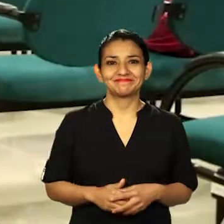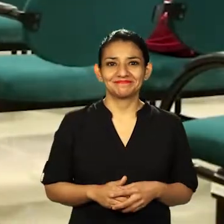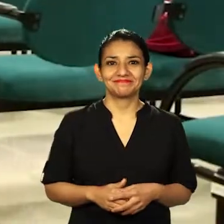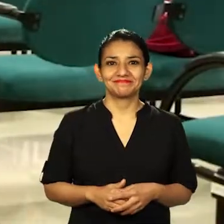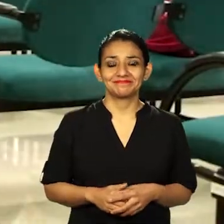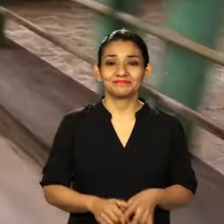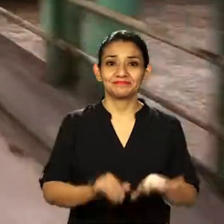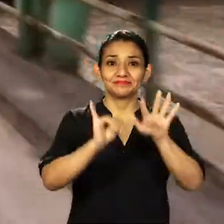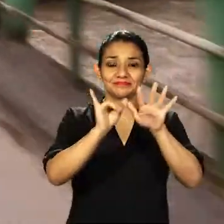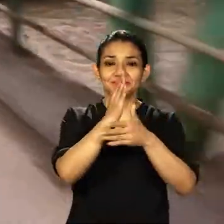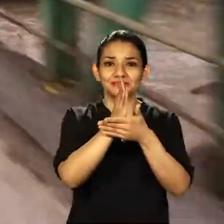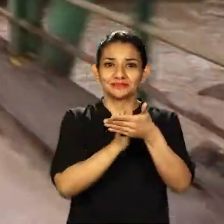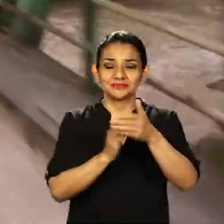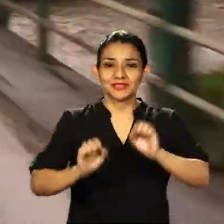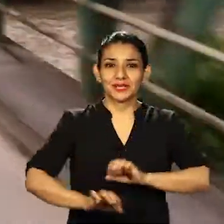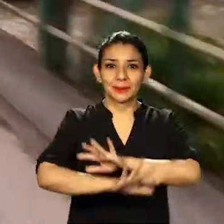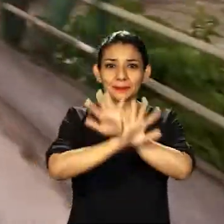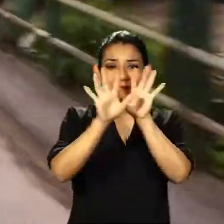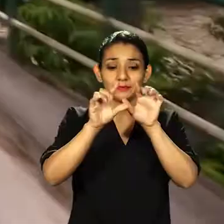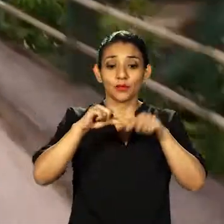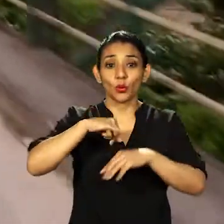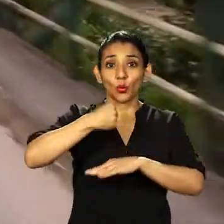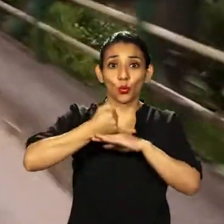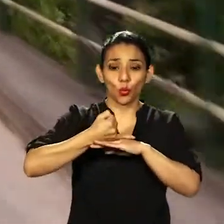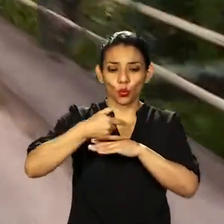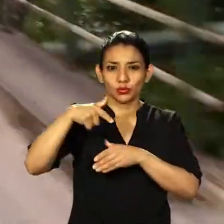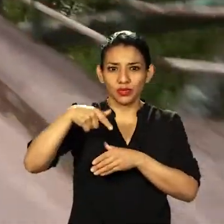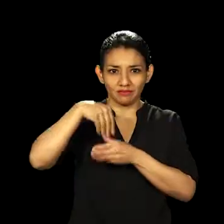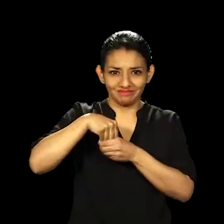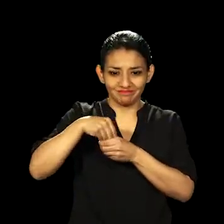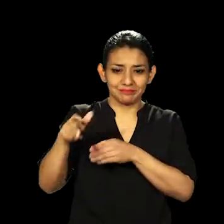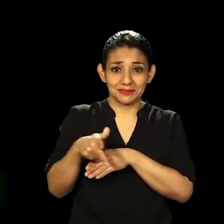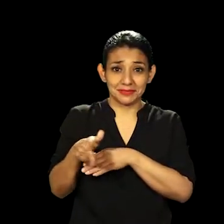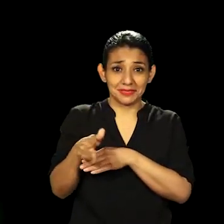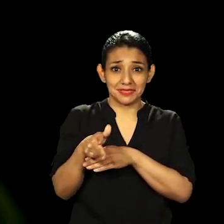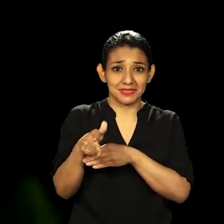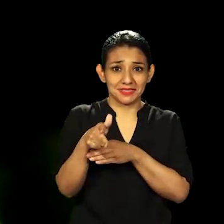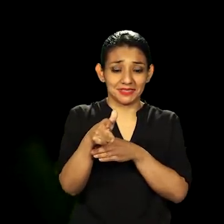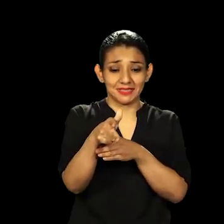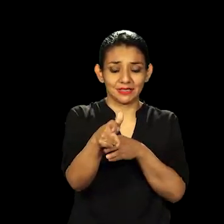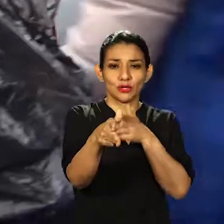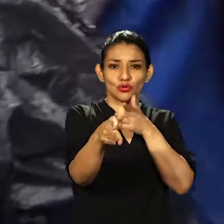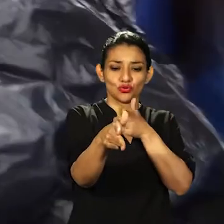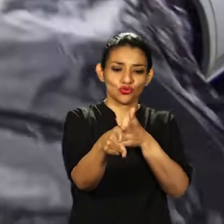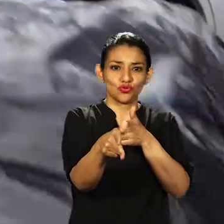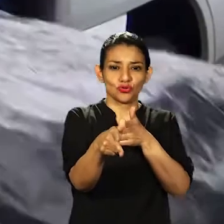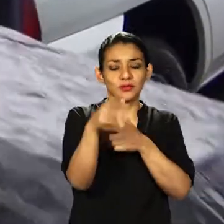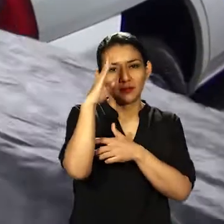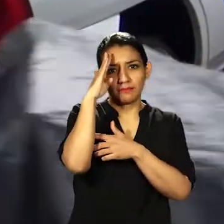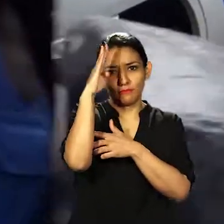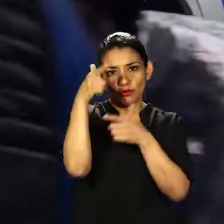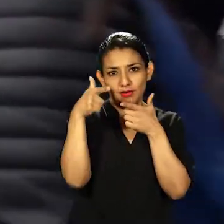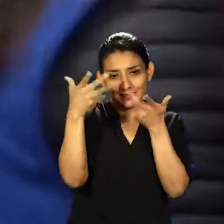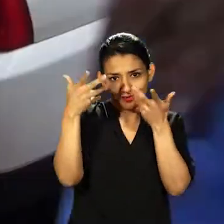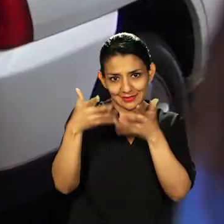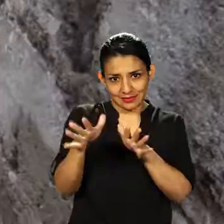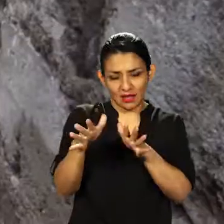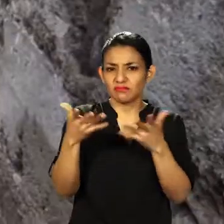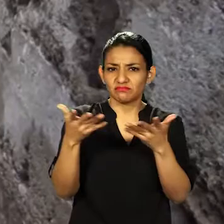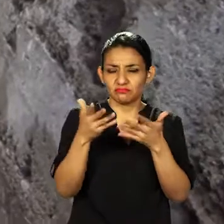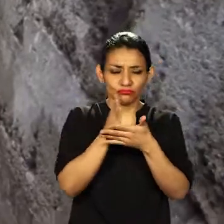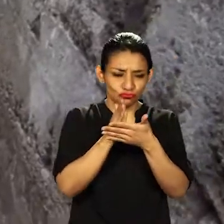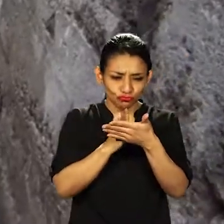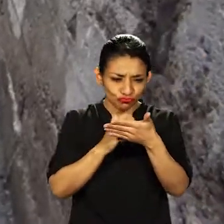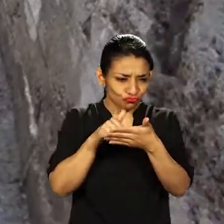A las 6 y 30 de la mañana, las juntas receptoras del Voto Móviles fueron escoltadas por la Policía Nacional, quienes utilizaron